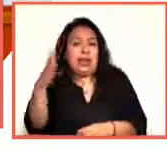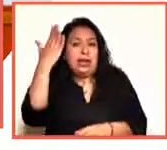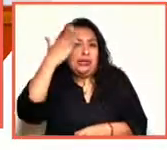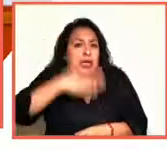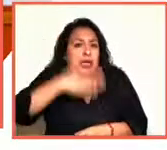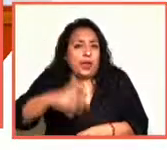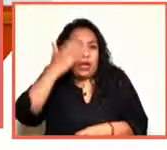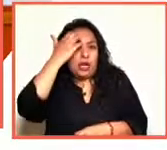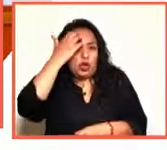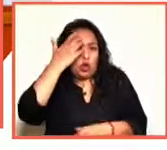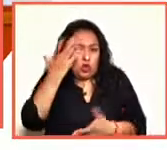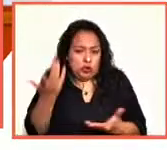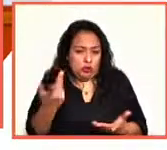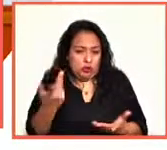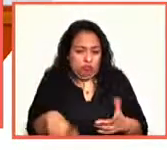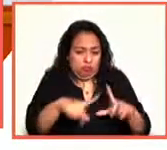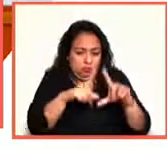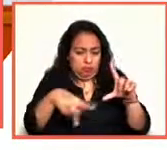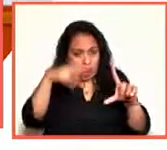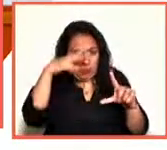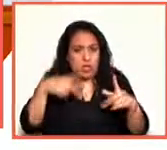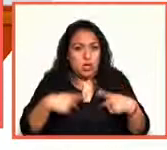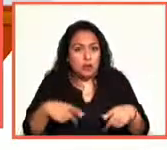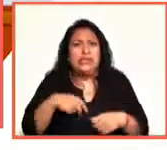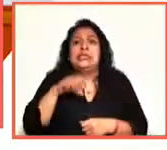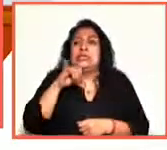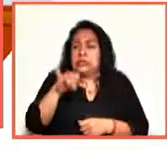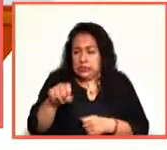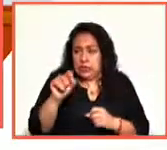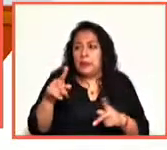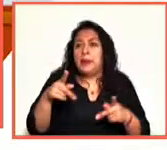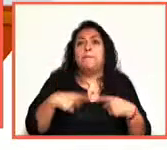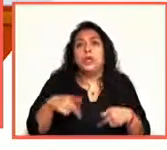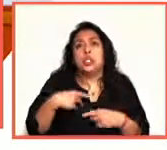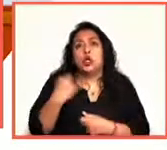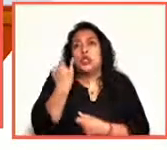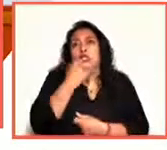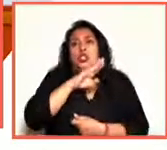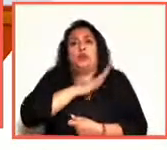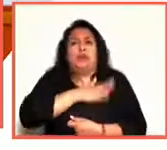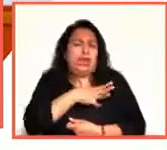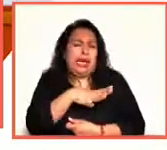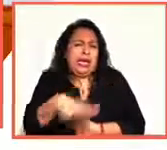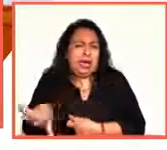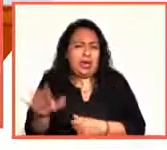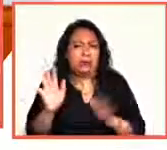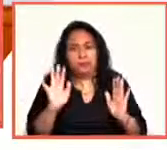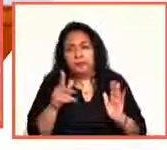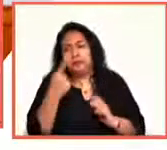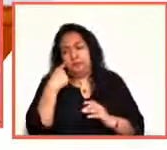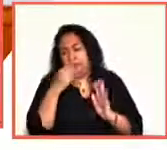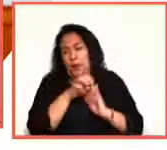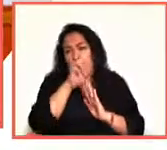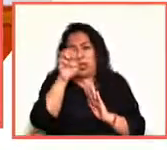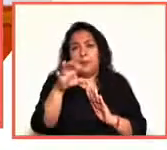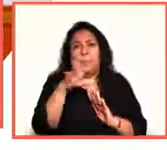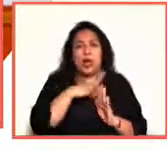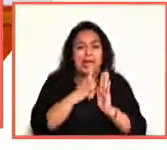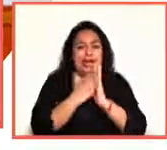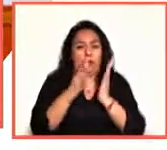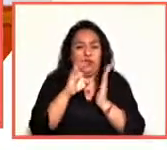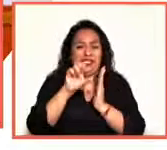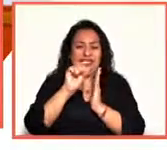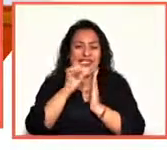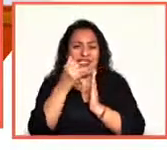mexicanos, ¿no? Sí, y los hispanohablantes y la gente, la humanidad en general. Mira, por ejemplo, hay un ensayo de los que mencionas